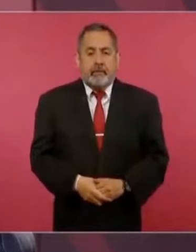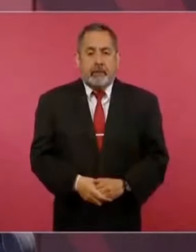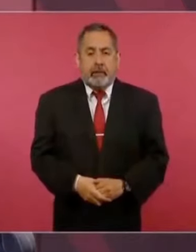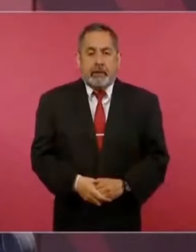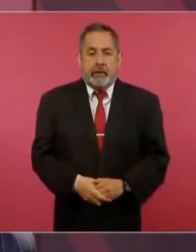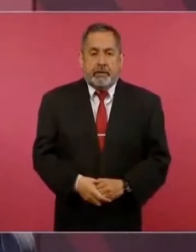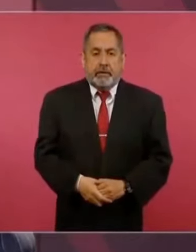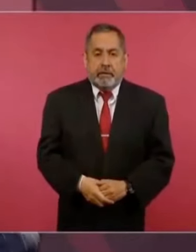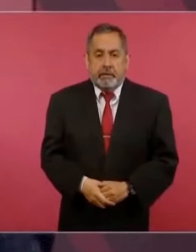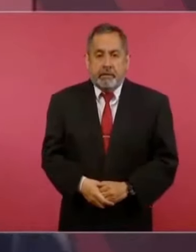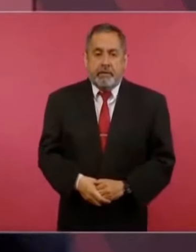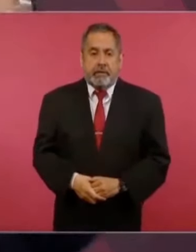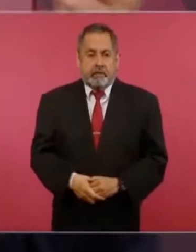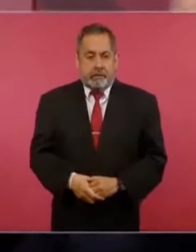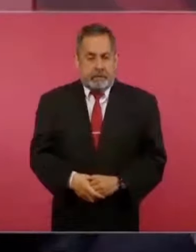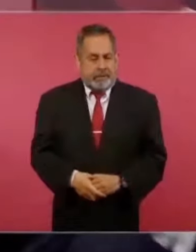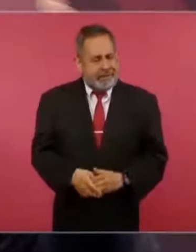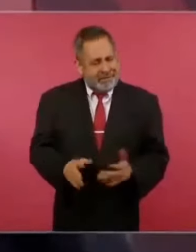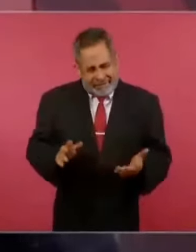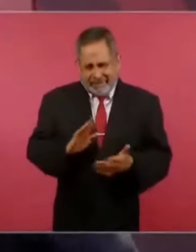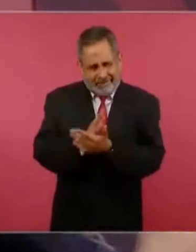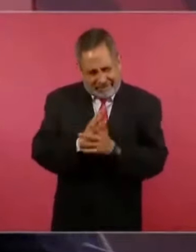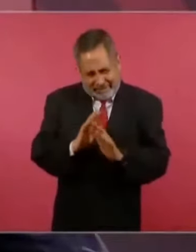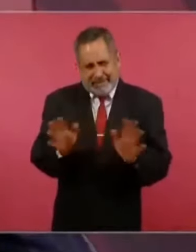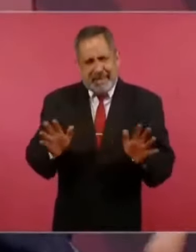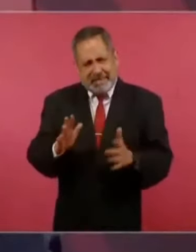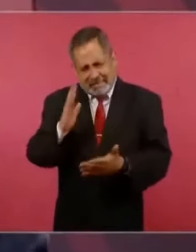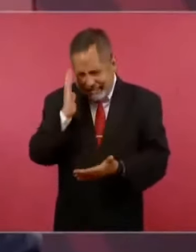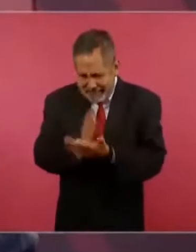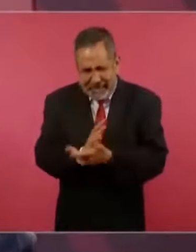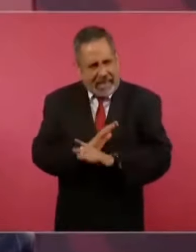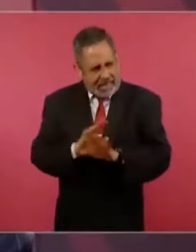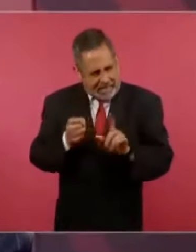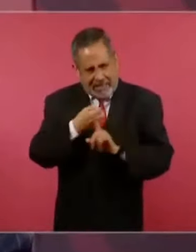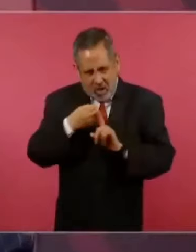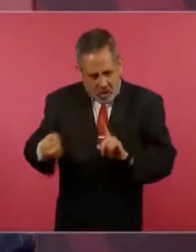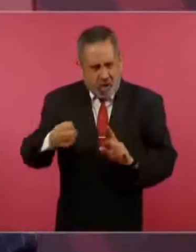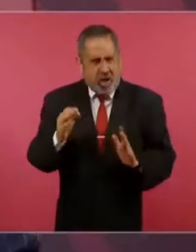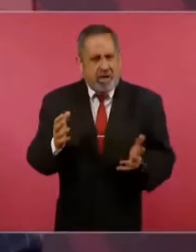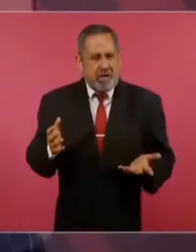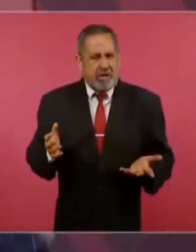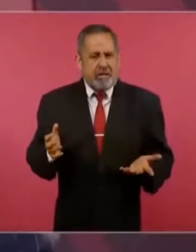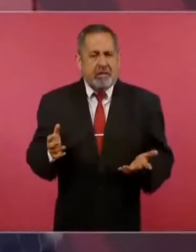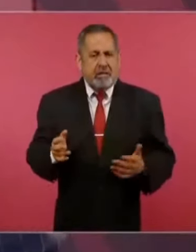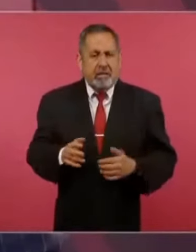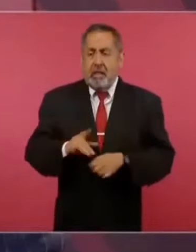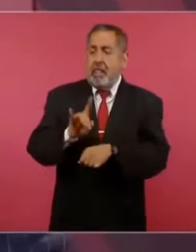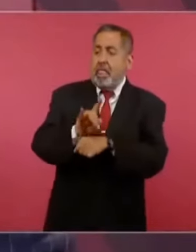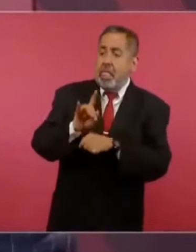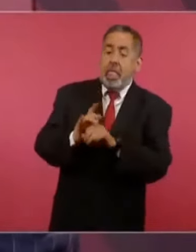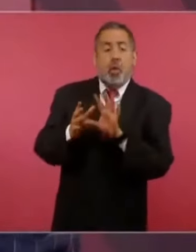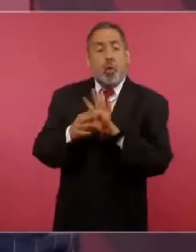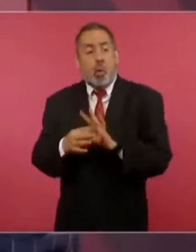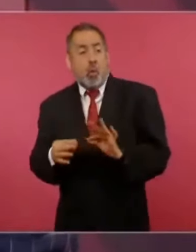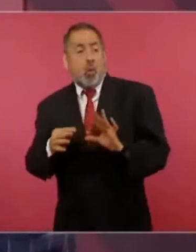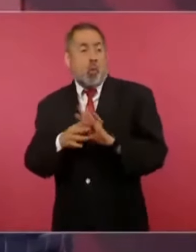Entonces, como que ya basta de simulación,